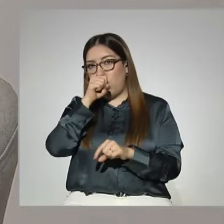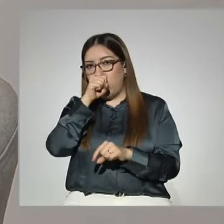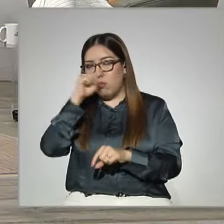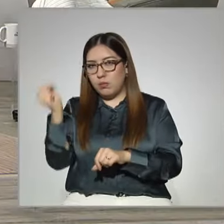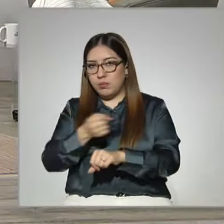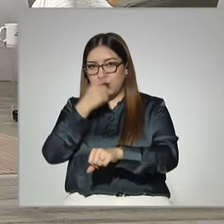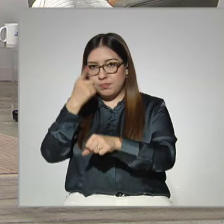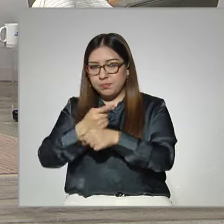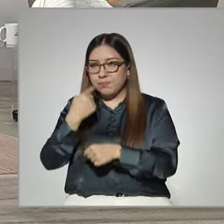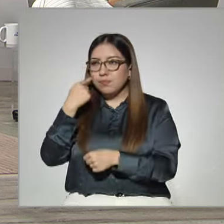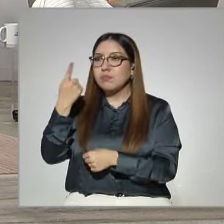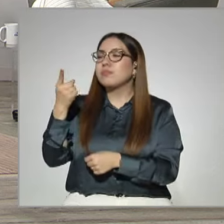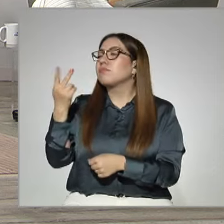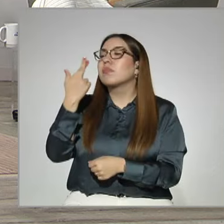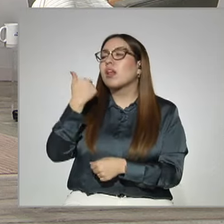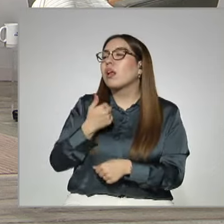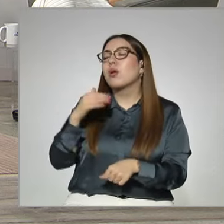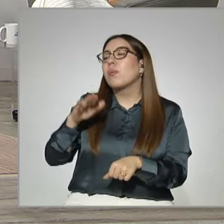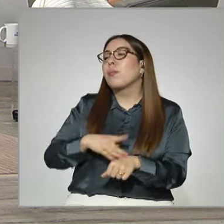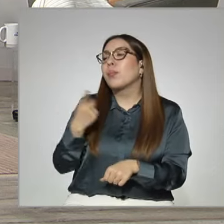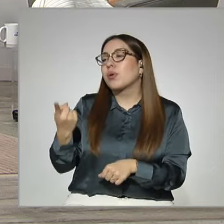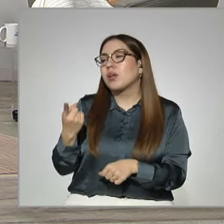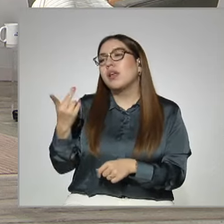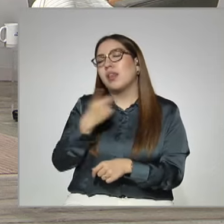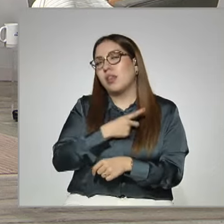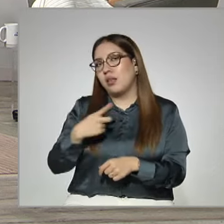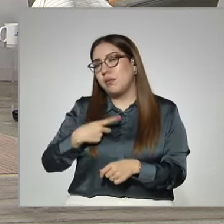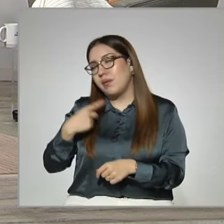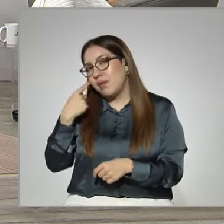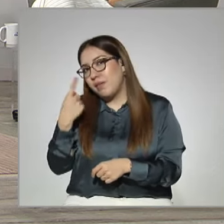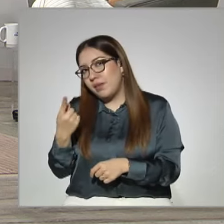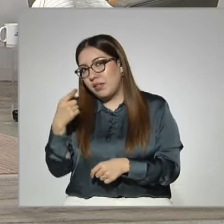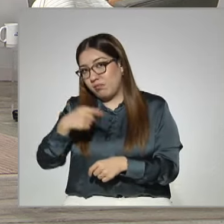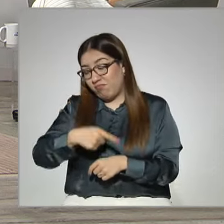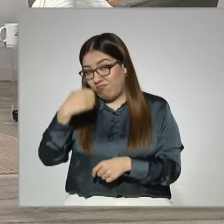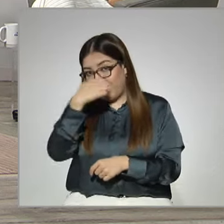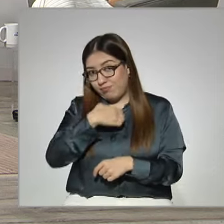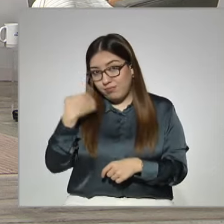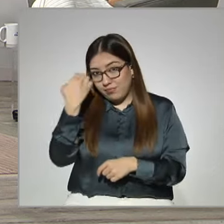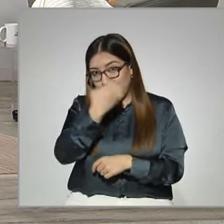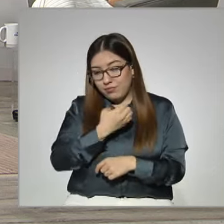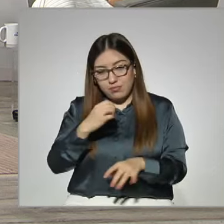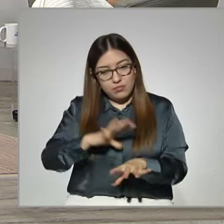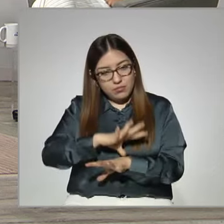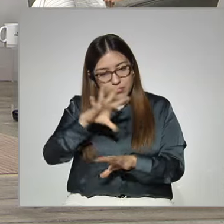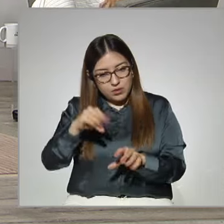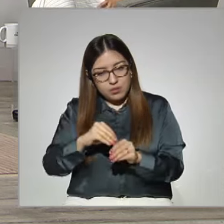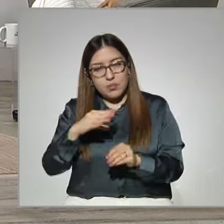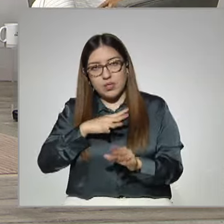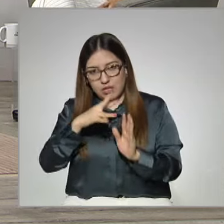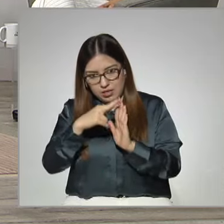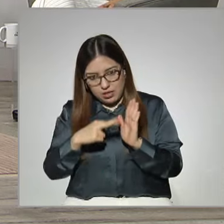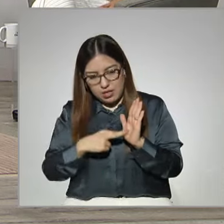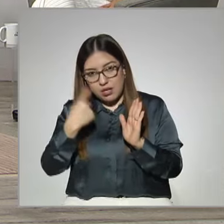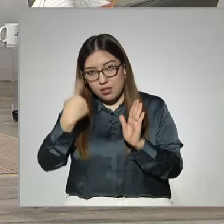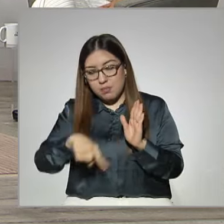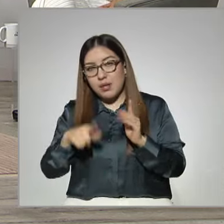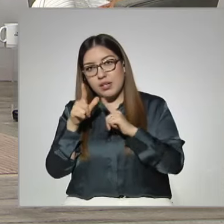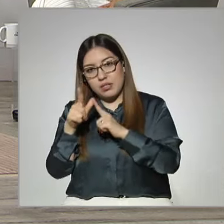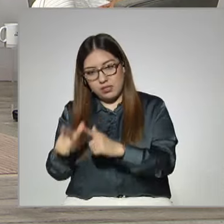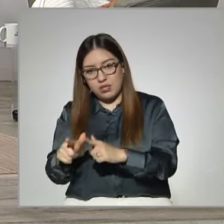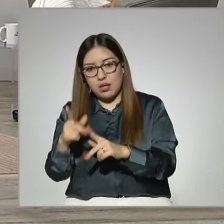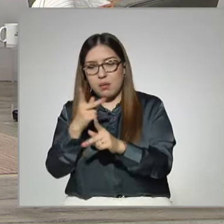Habría que ver cuál fue la situación por la que generó baja. Como es una escuela, digamos, completa, hay ciertas condiciones para la permanencia.